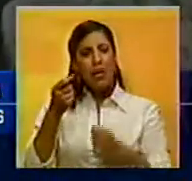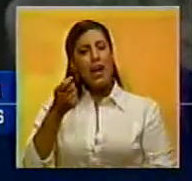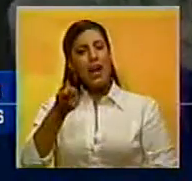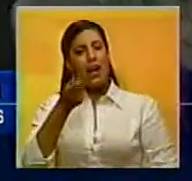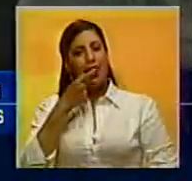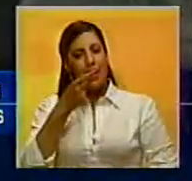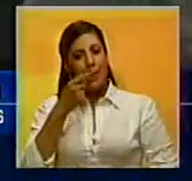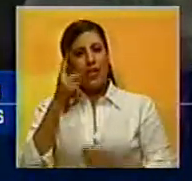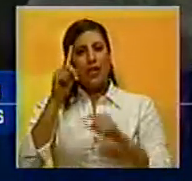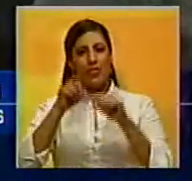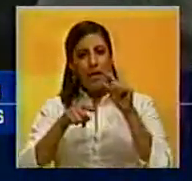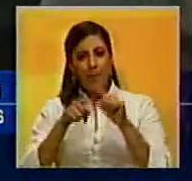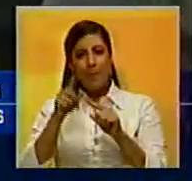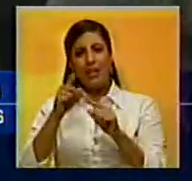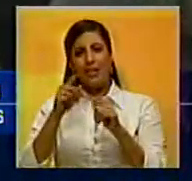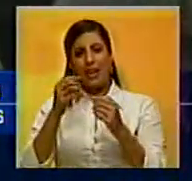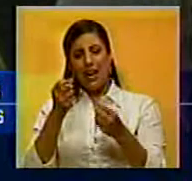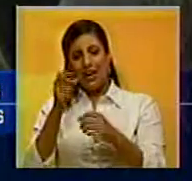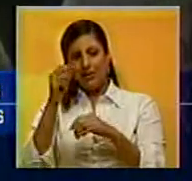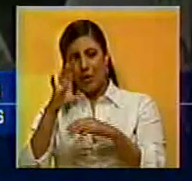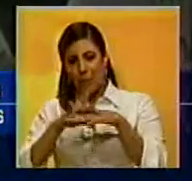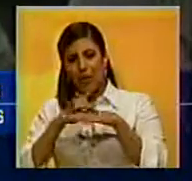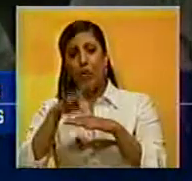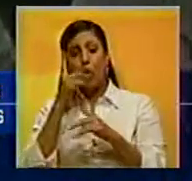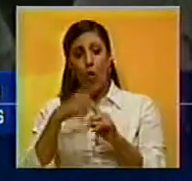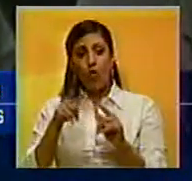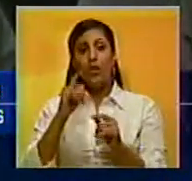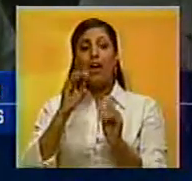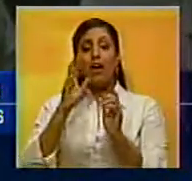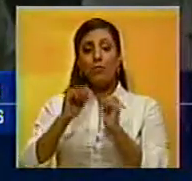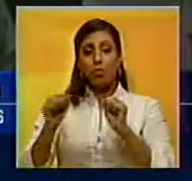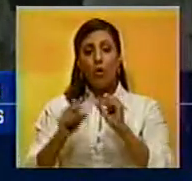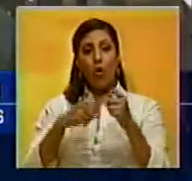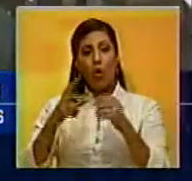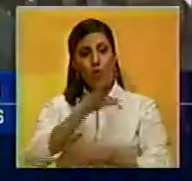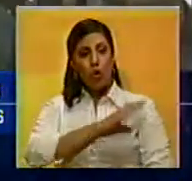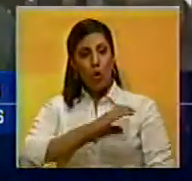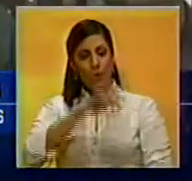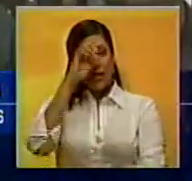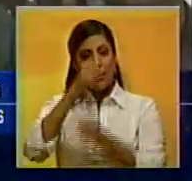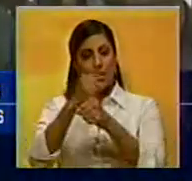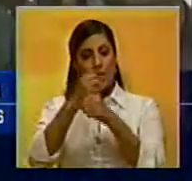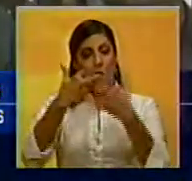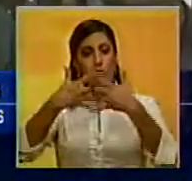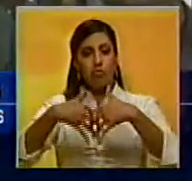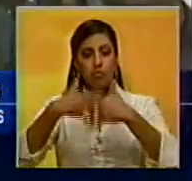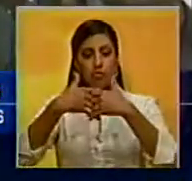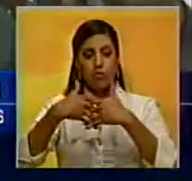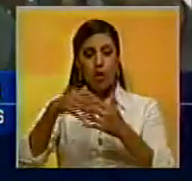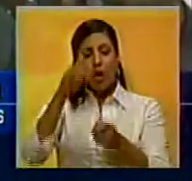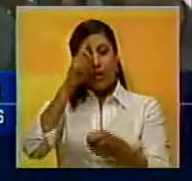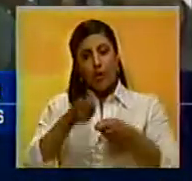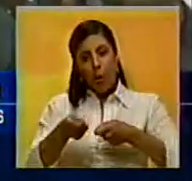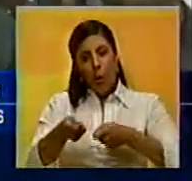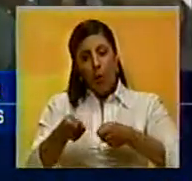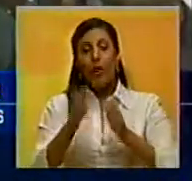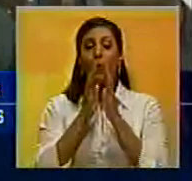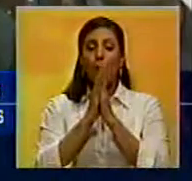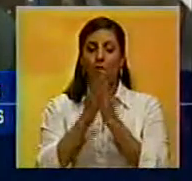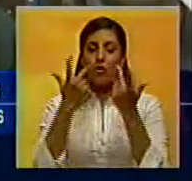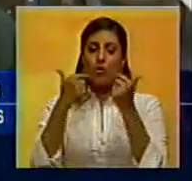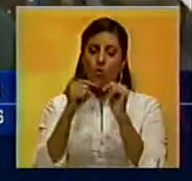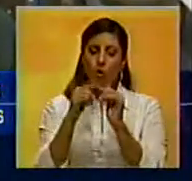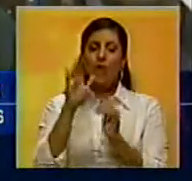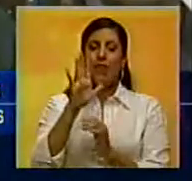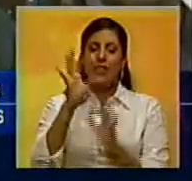medicamentos e insumos médicos. Asimismo, informó la activación de los comités operativos de producción obrera, instancia que